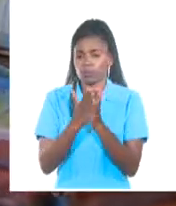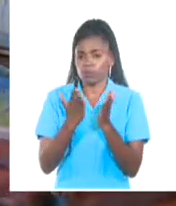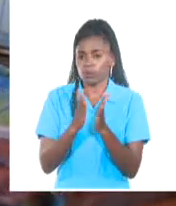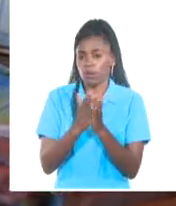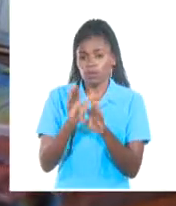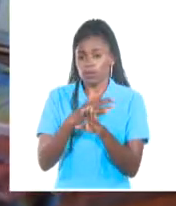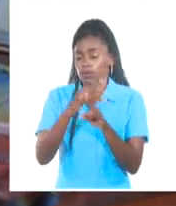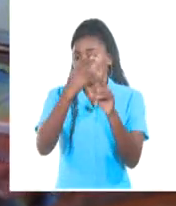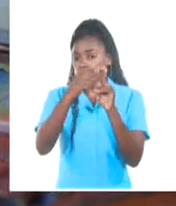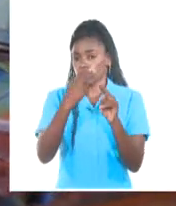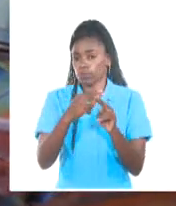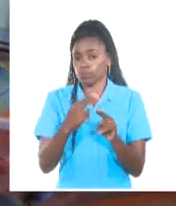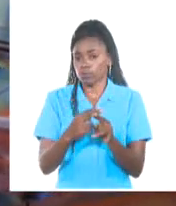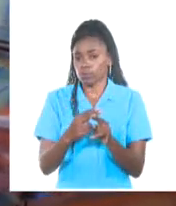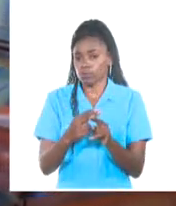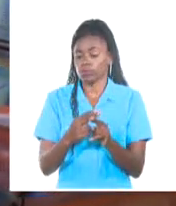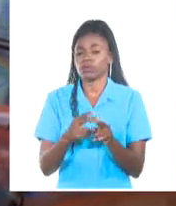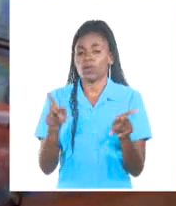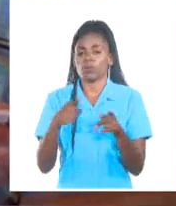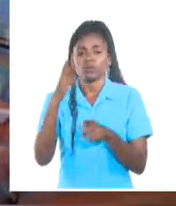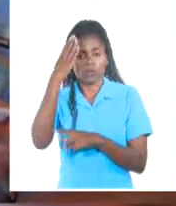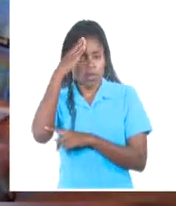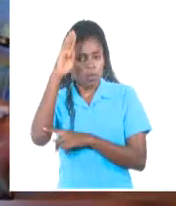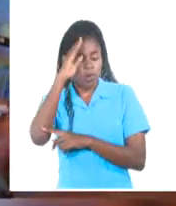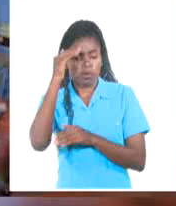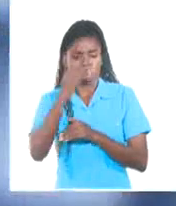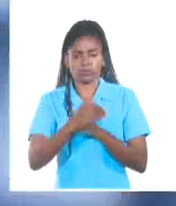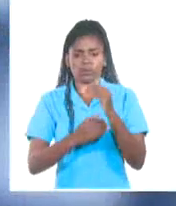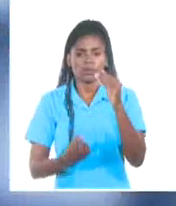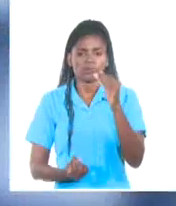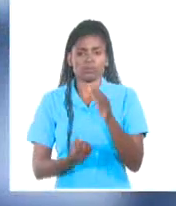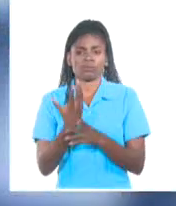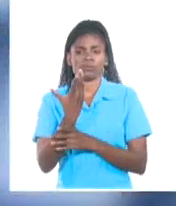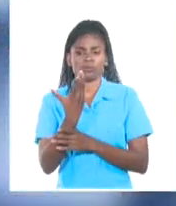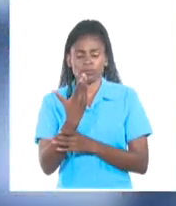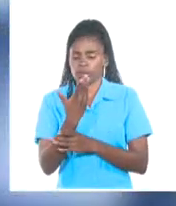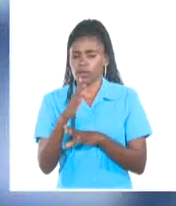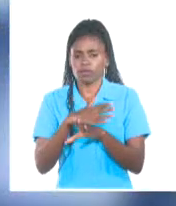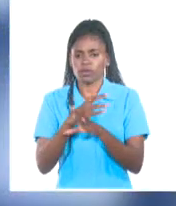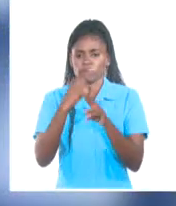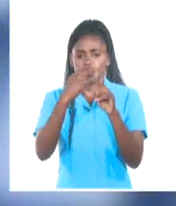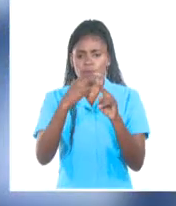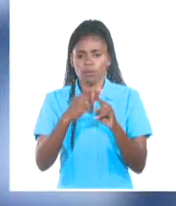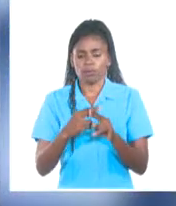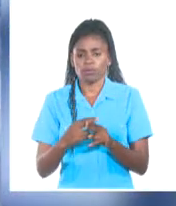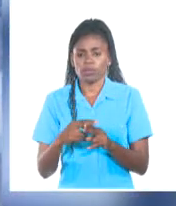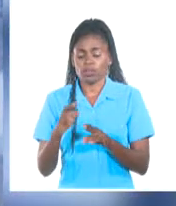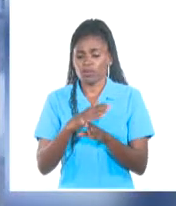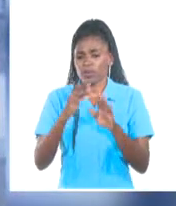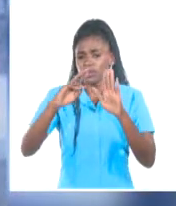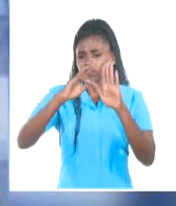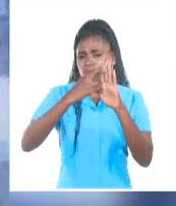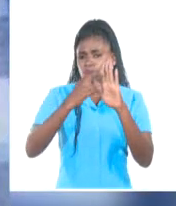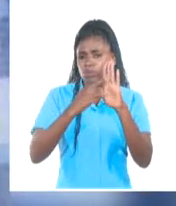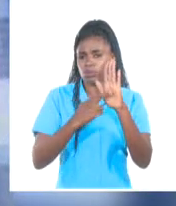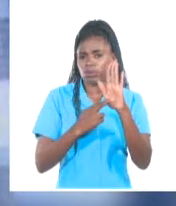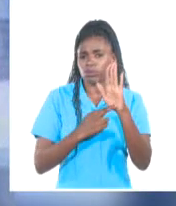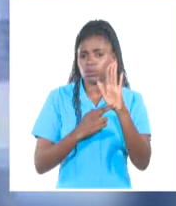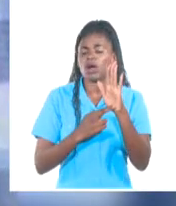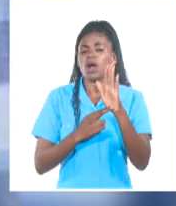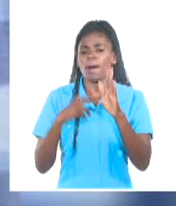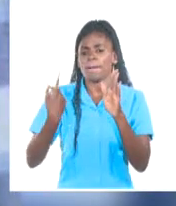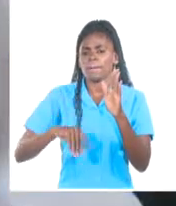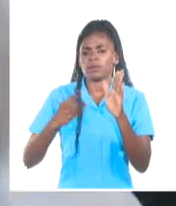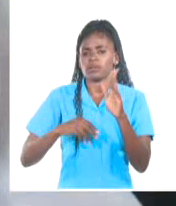Ernesto Lecuona, Música Cubana, Algunos Procesos, Creaciones y Figuras Paradigmáticas. Diversos artículos y ensayos de su autoría